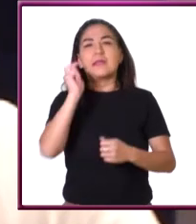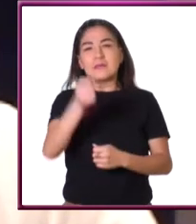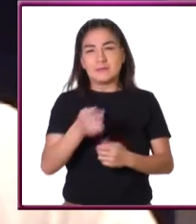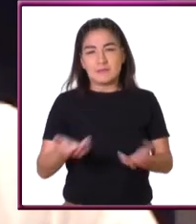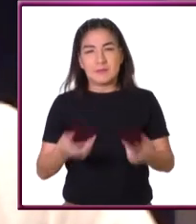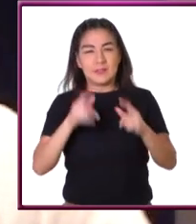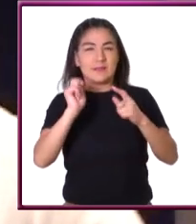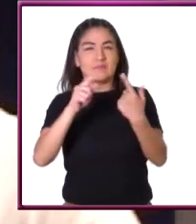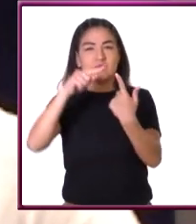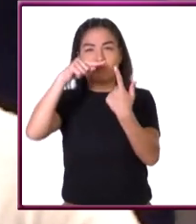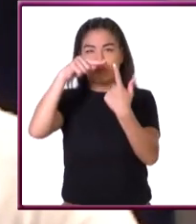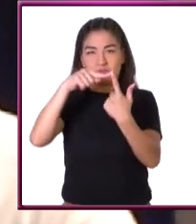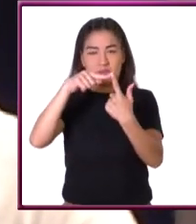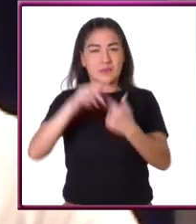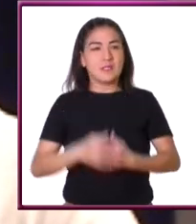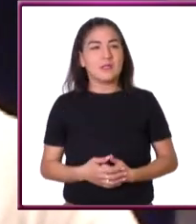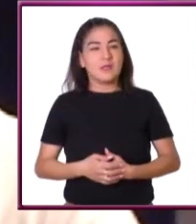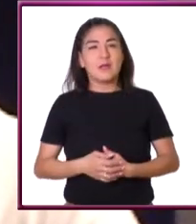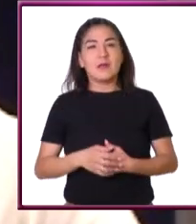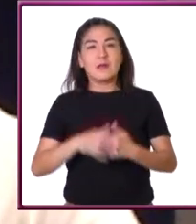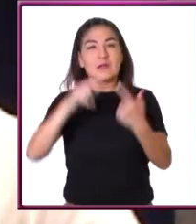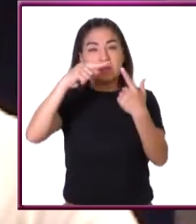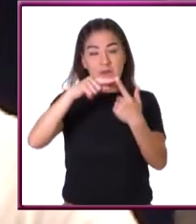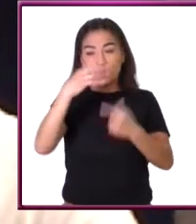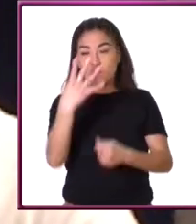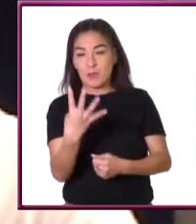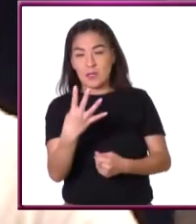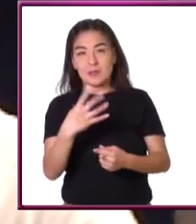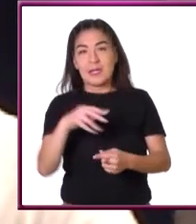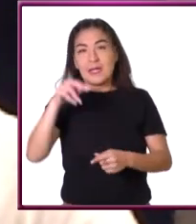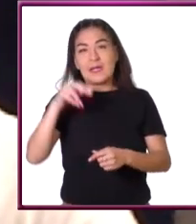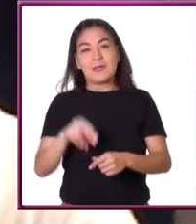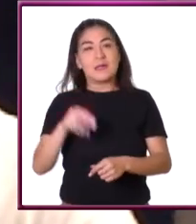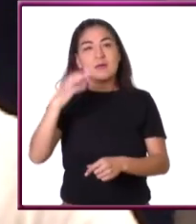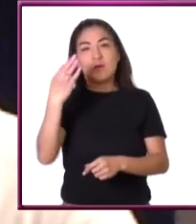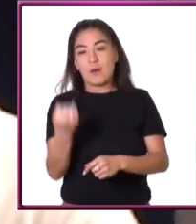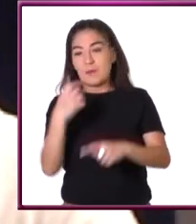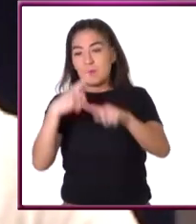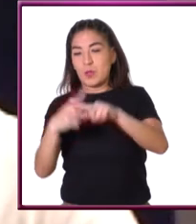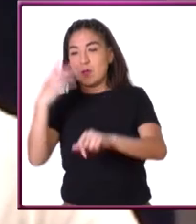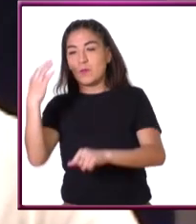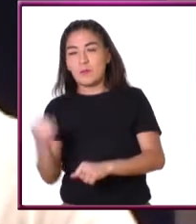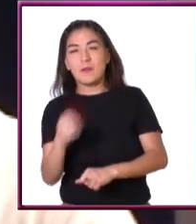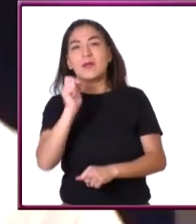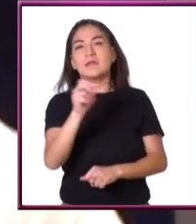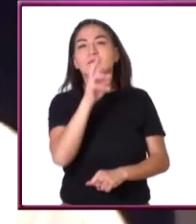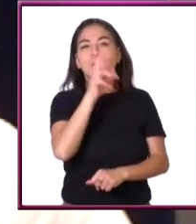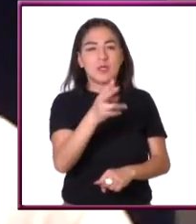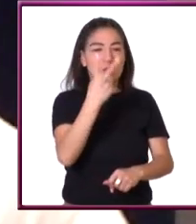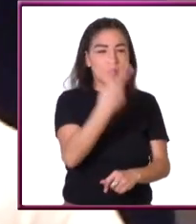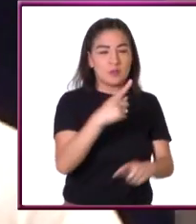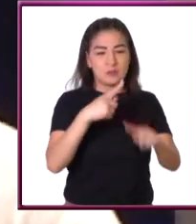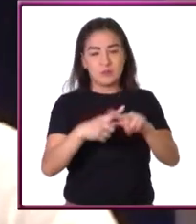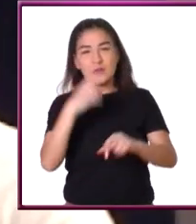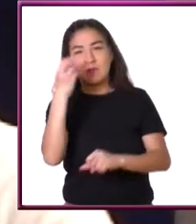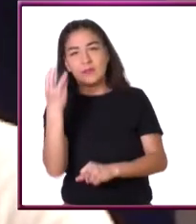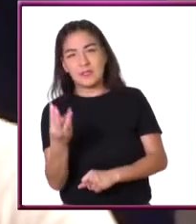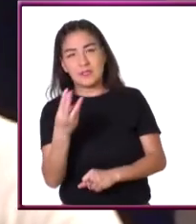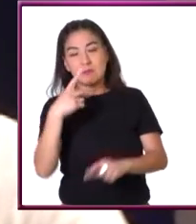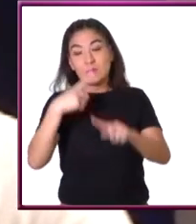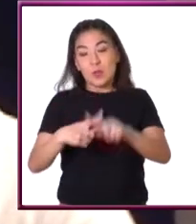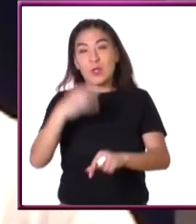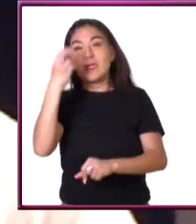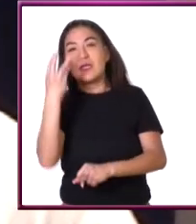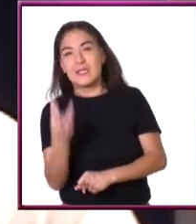Es decir, queda una raíz de 4 por 9, por 9, lo cual es un resultado de 2 por 3.